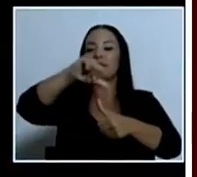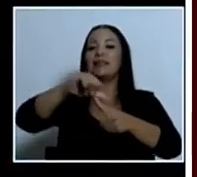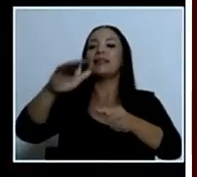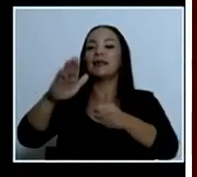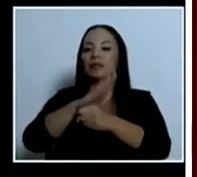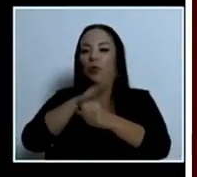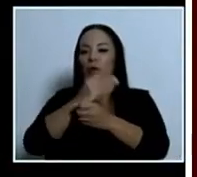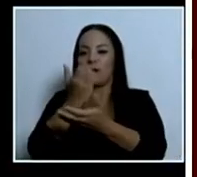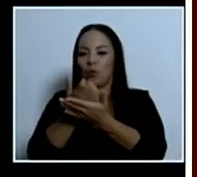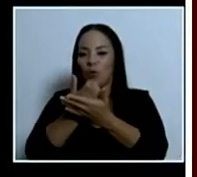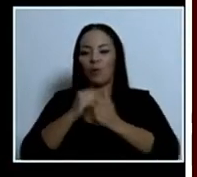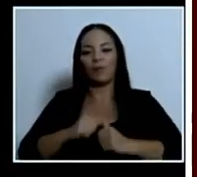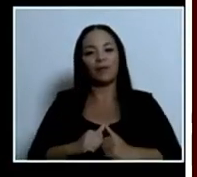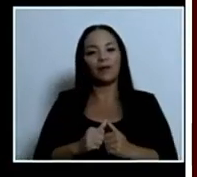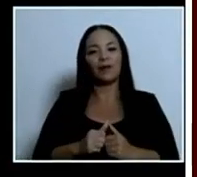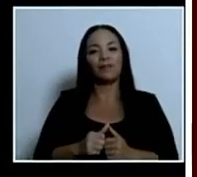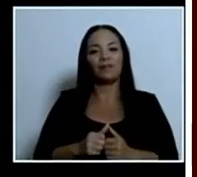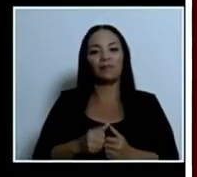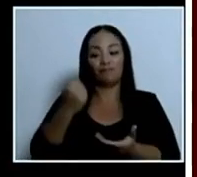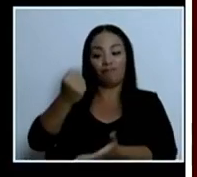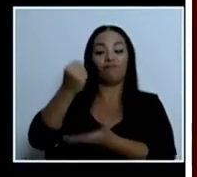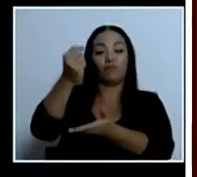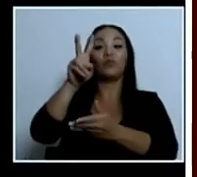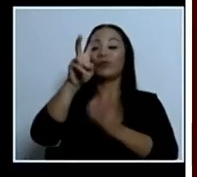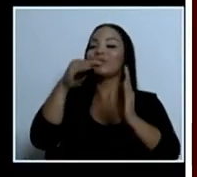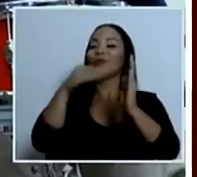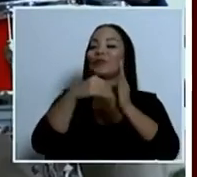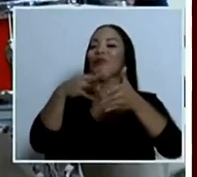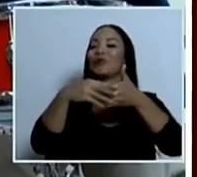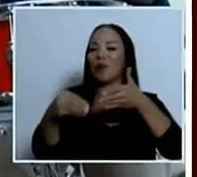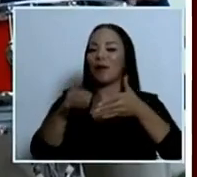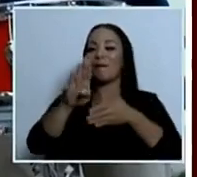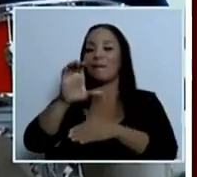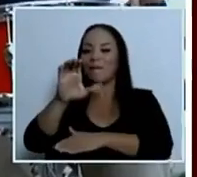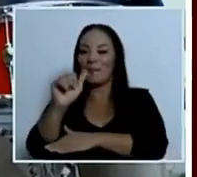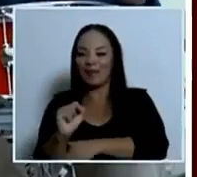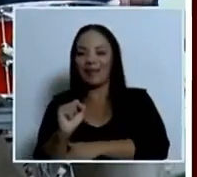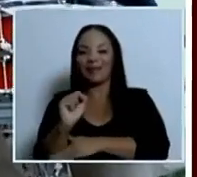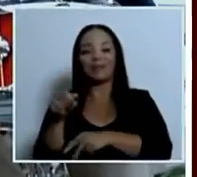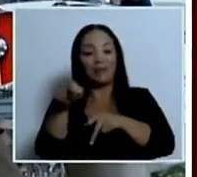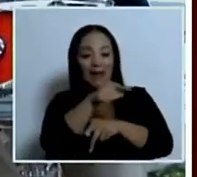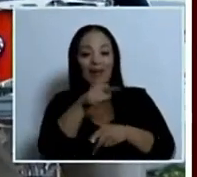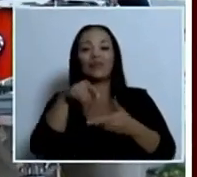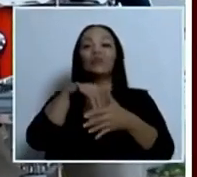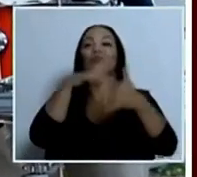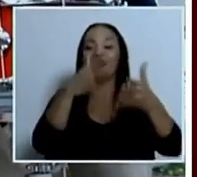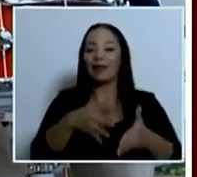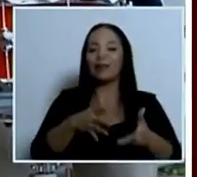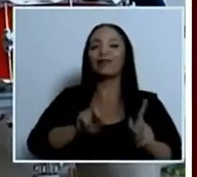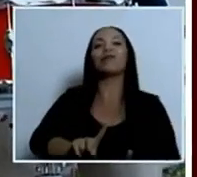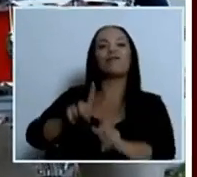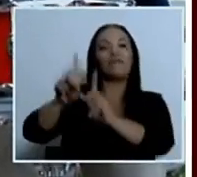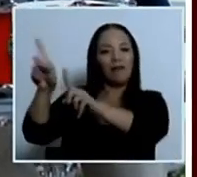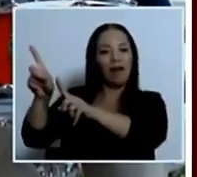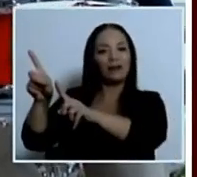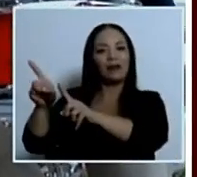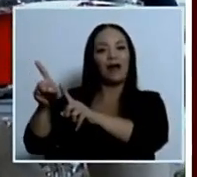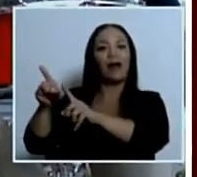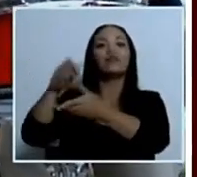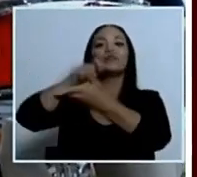que aportará hasta 200 mil dólares para que asistan a prestigiosas escuelas